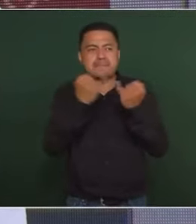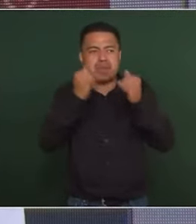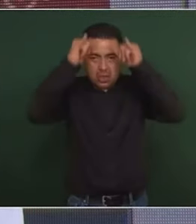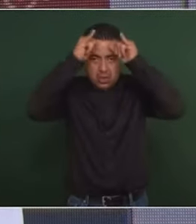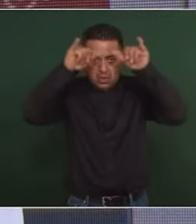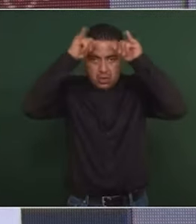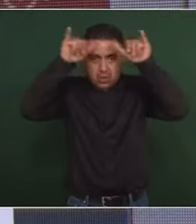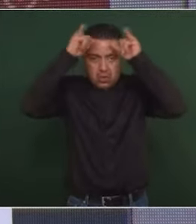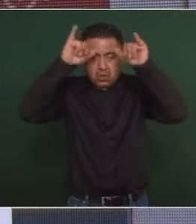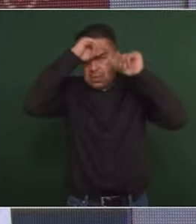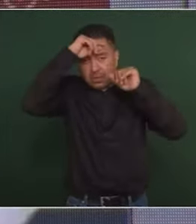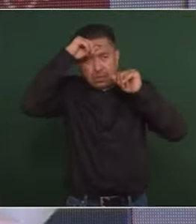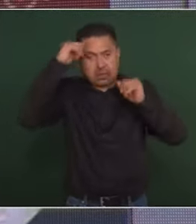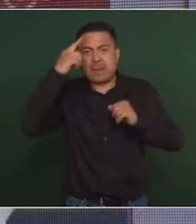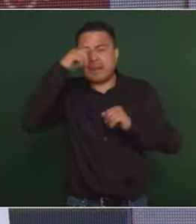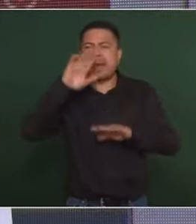para dar seguridad.